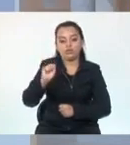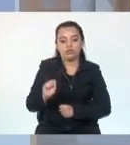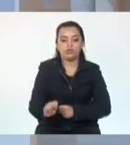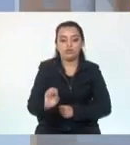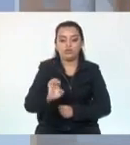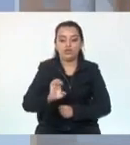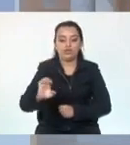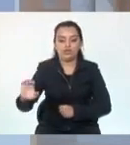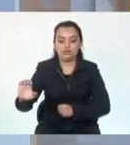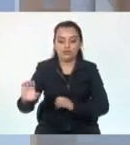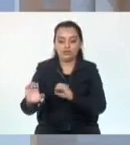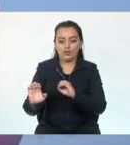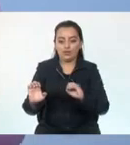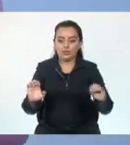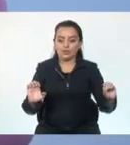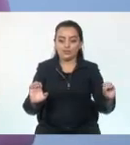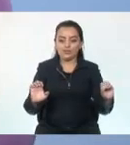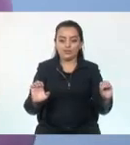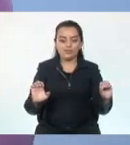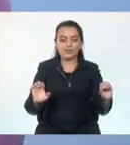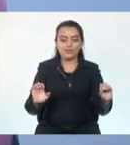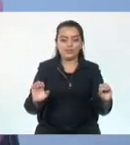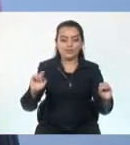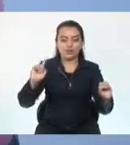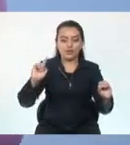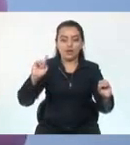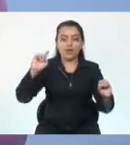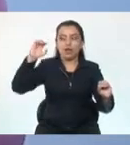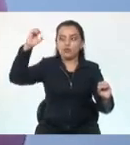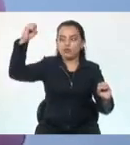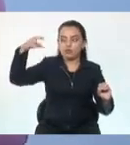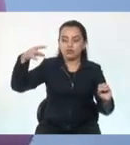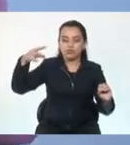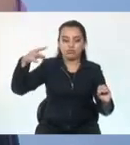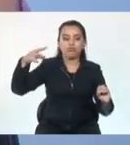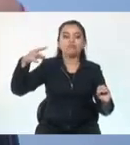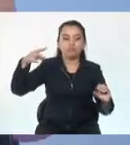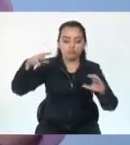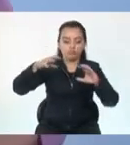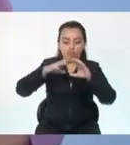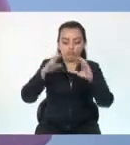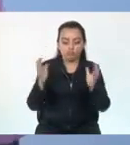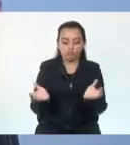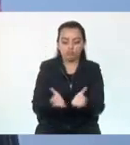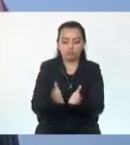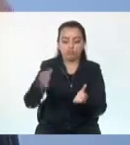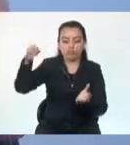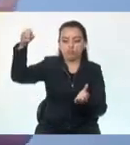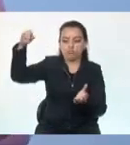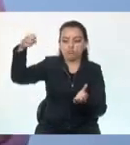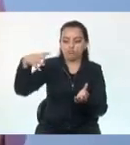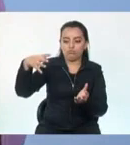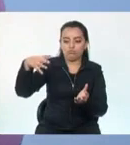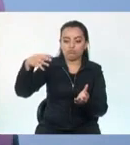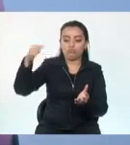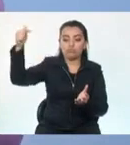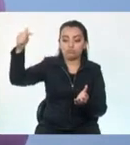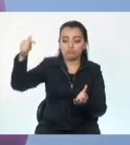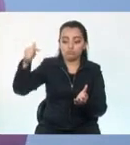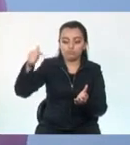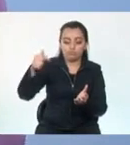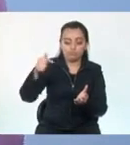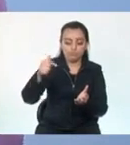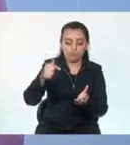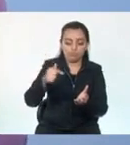están relacionados con el Sol? Porque para que nosotros nos podamos ubicar en un espacio determinado,